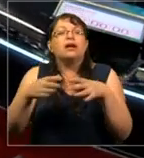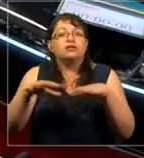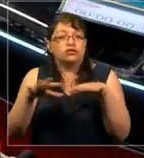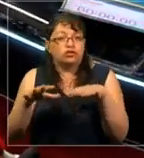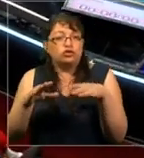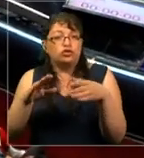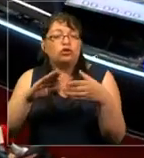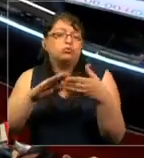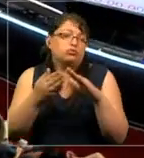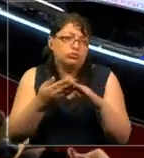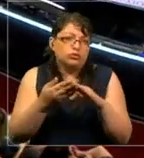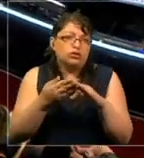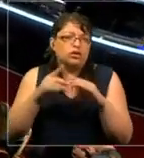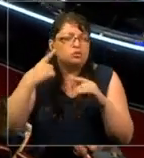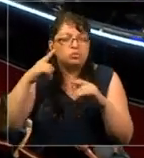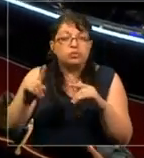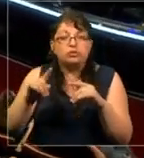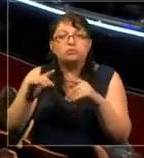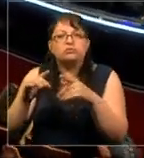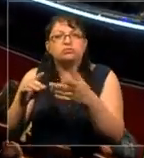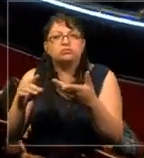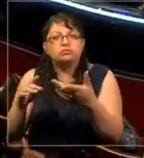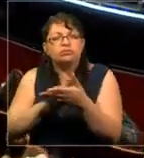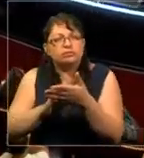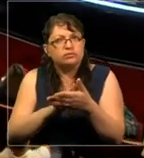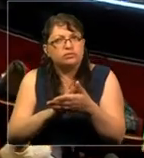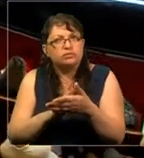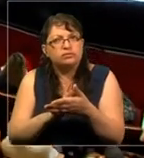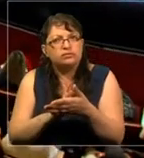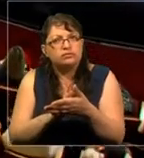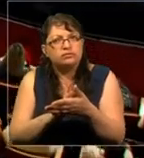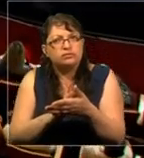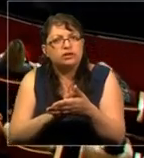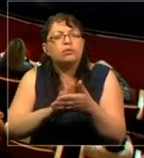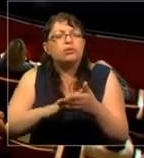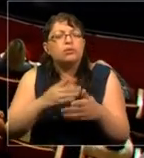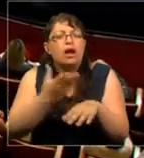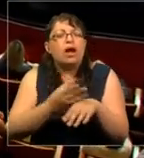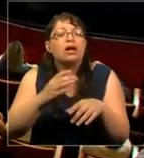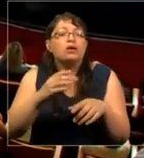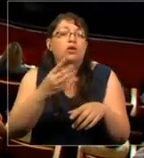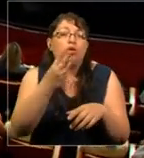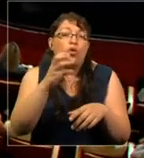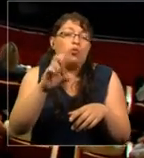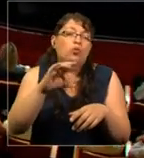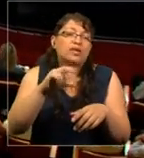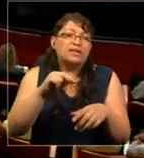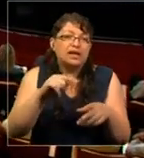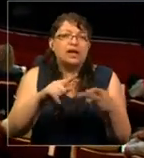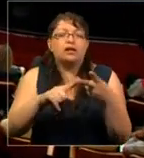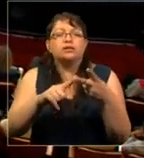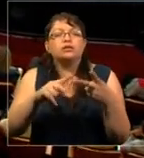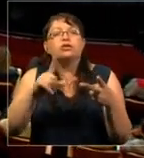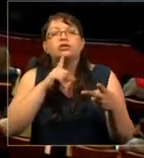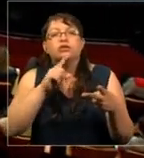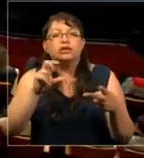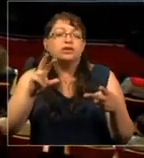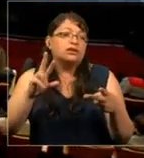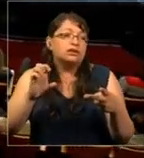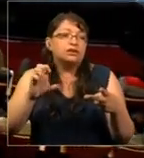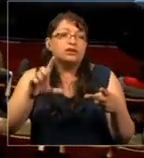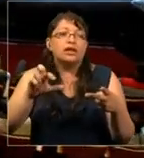investigación en este sentido. Los mensajeros como WeChat o como WhatsApp o Telegram ayudan a las personas